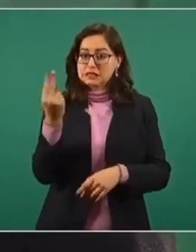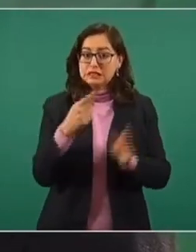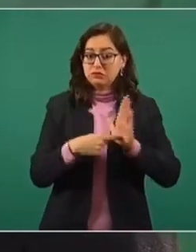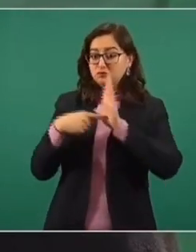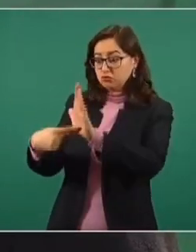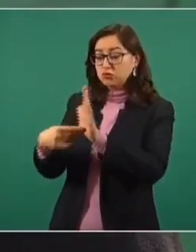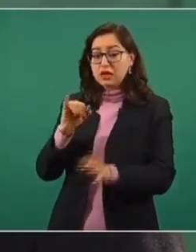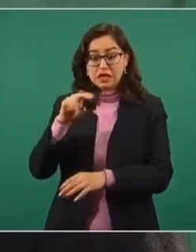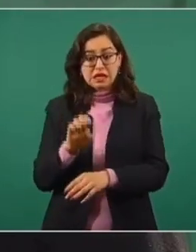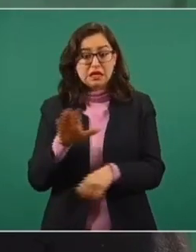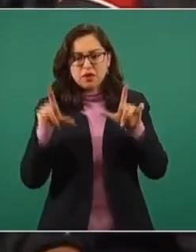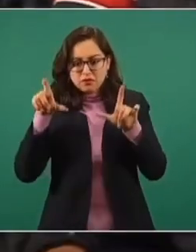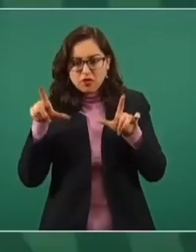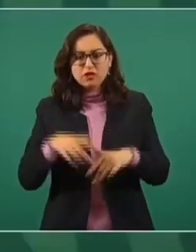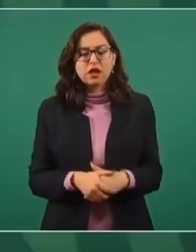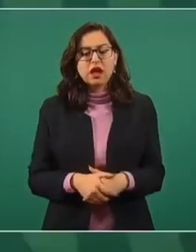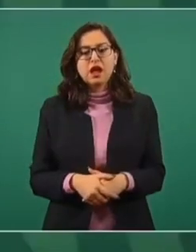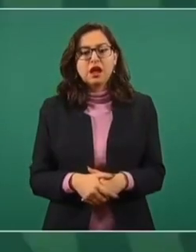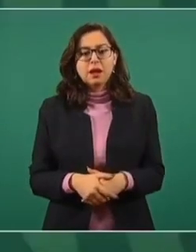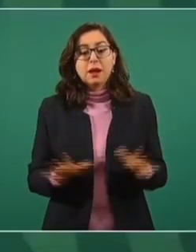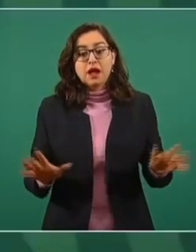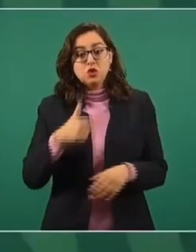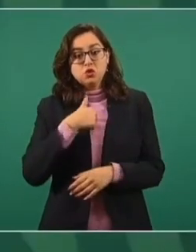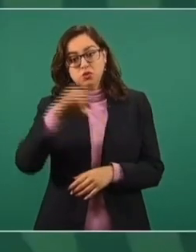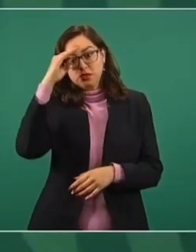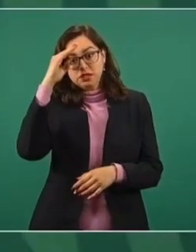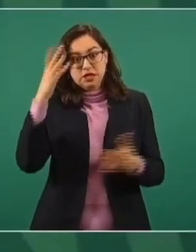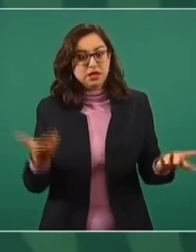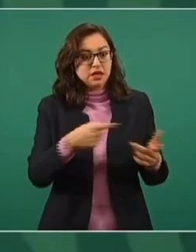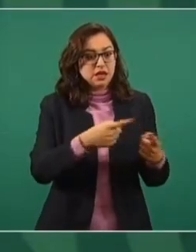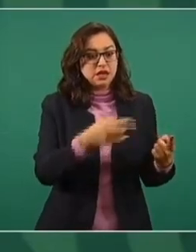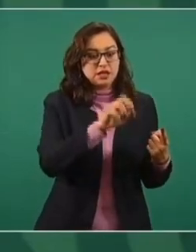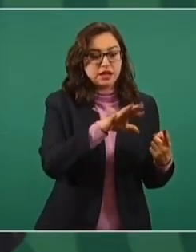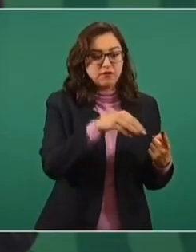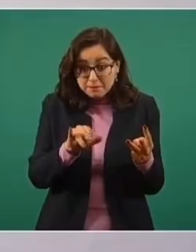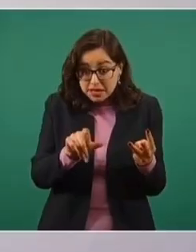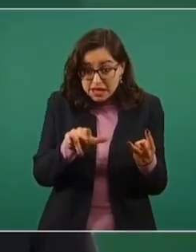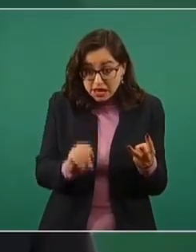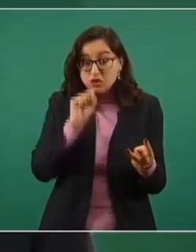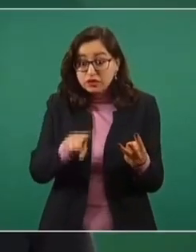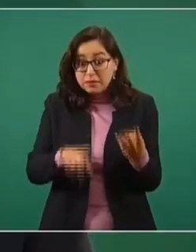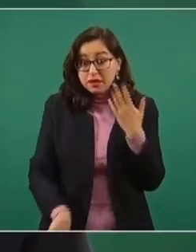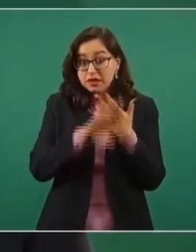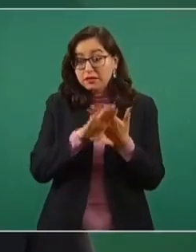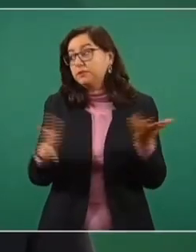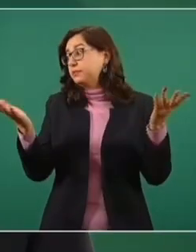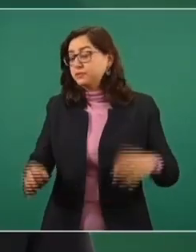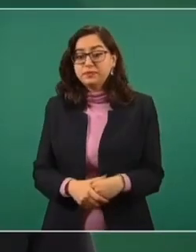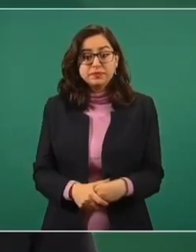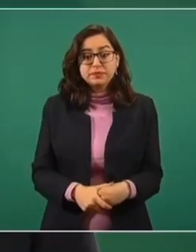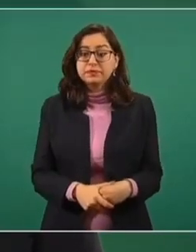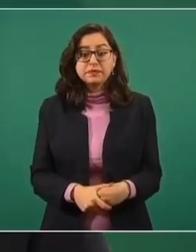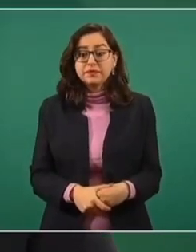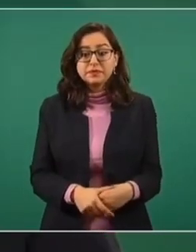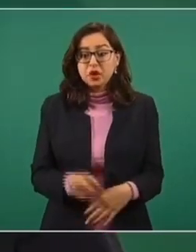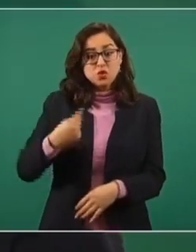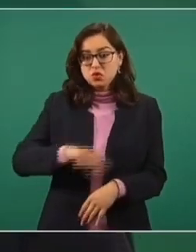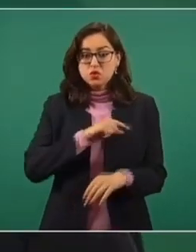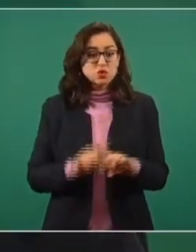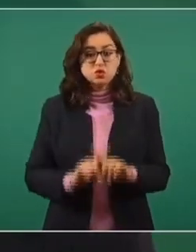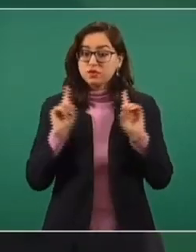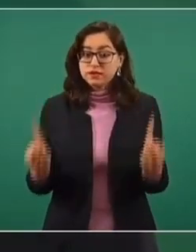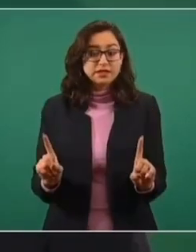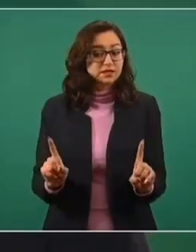que tengan su credencial. Yo pensaba que nada más era la reforma universal, pero ahora me entero que también el milenio. Nosotros no, actuamos así. Y si